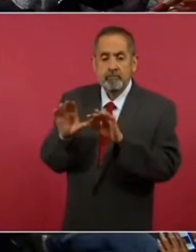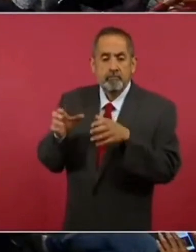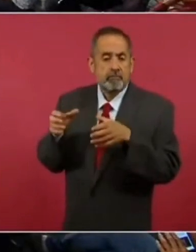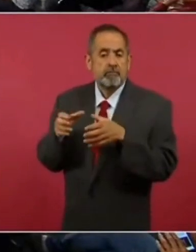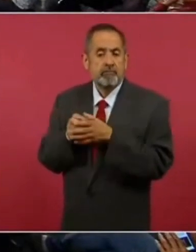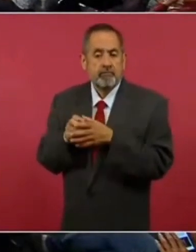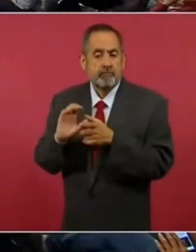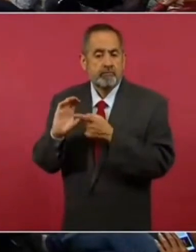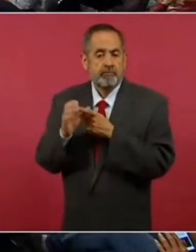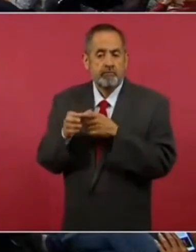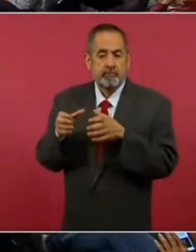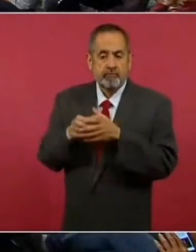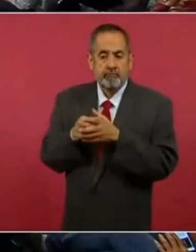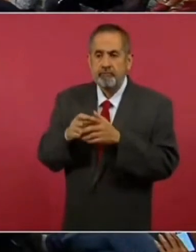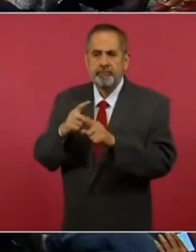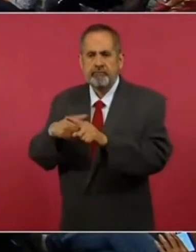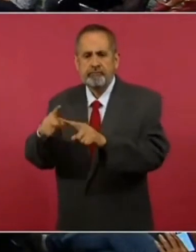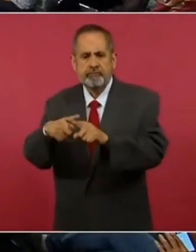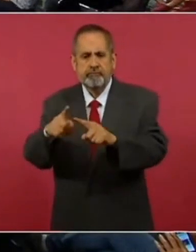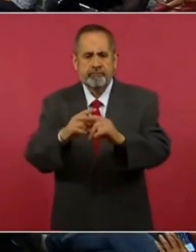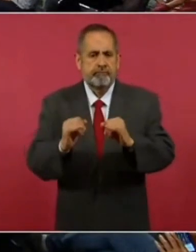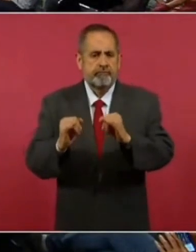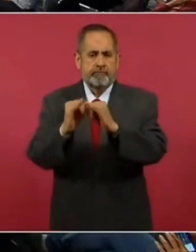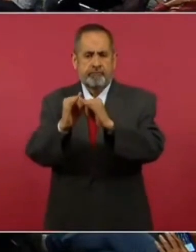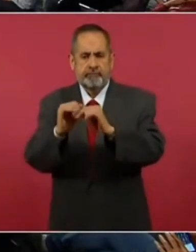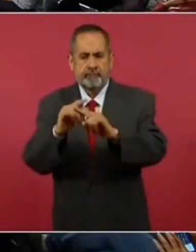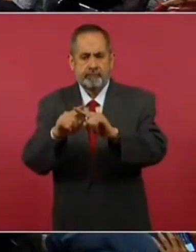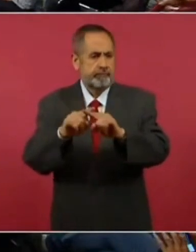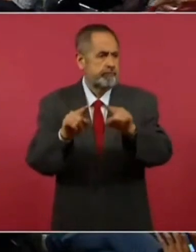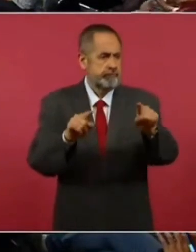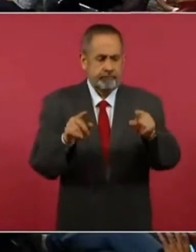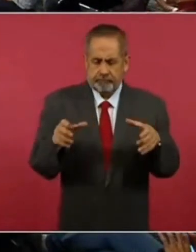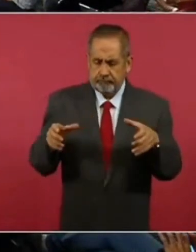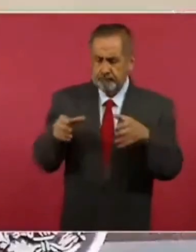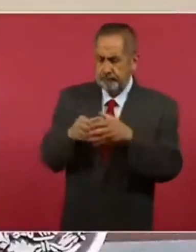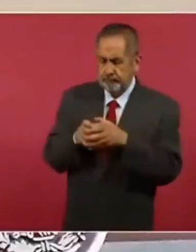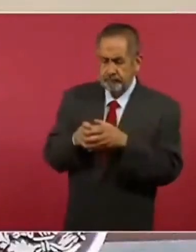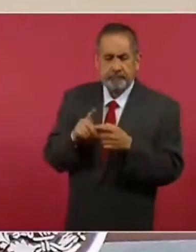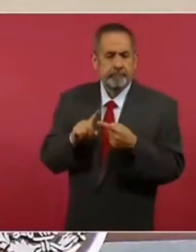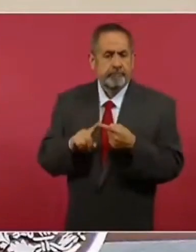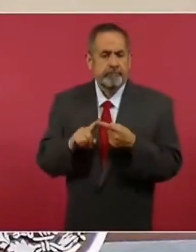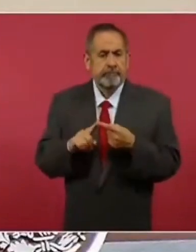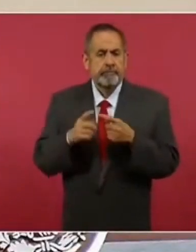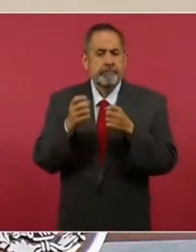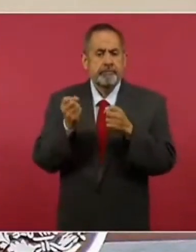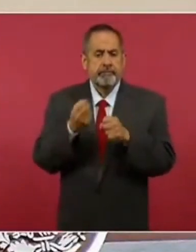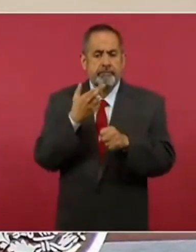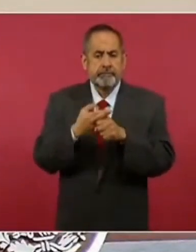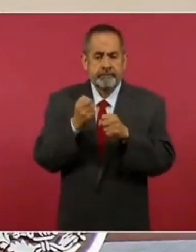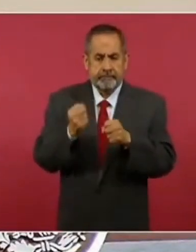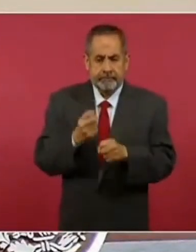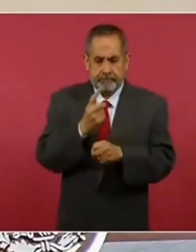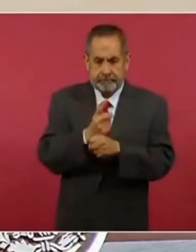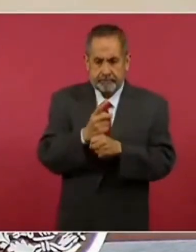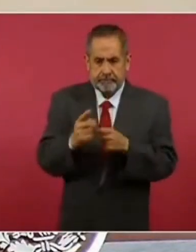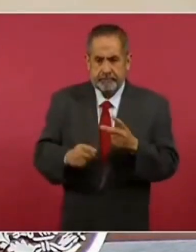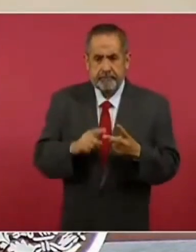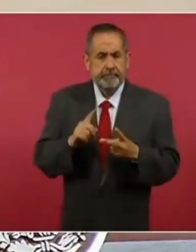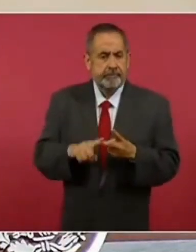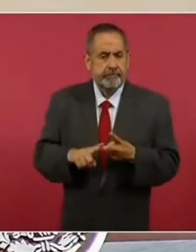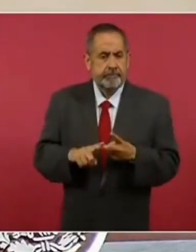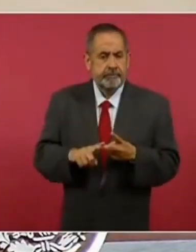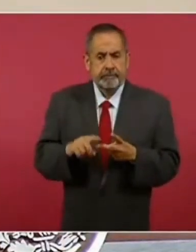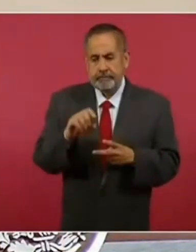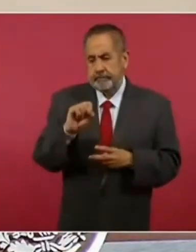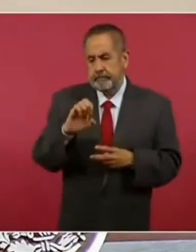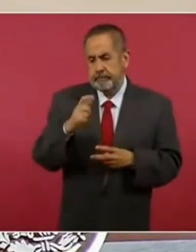interinstitucional, donde converge la Secretaría de Seguridad, la Secretaría